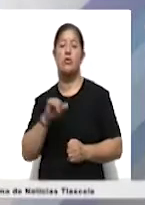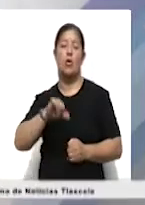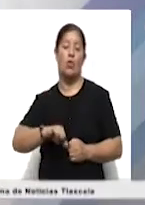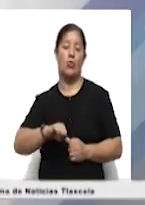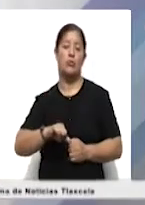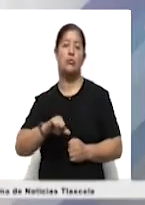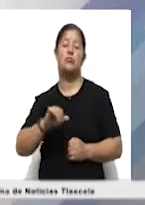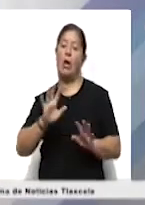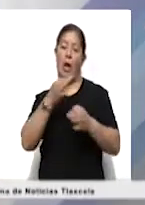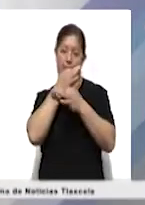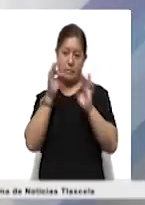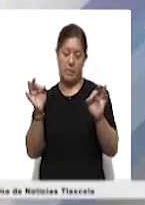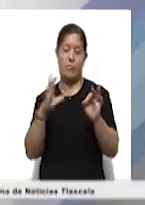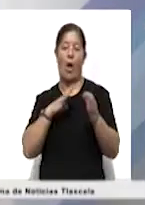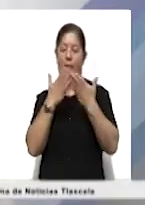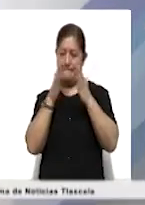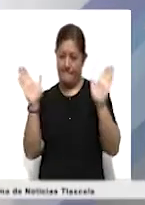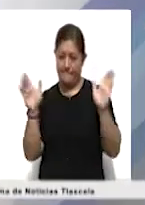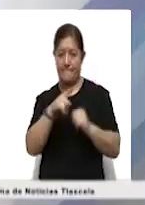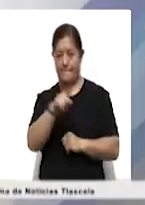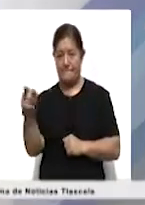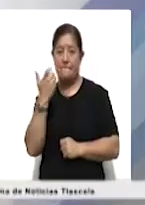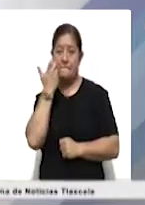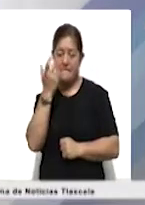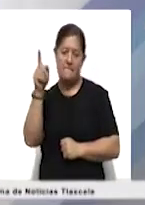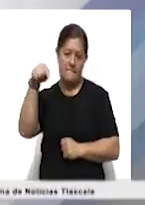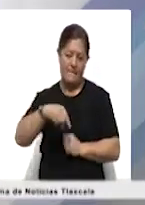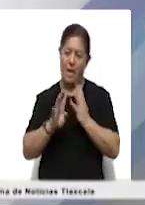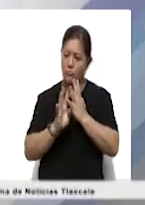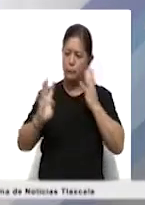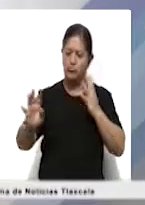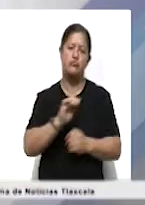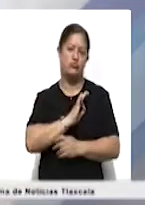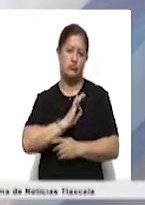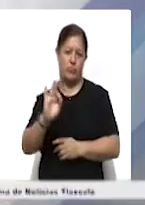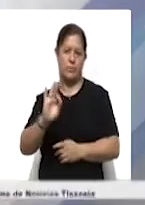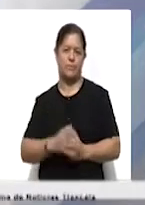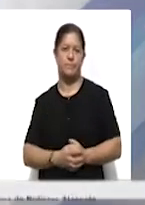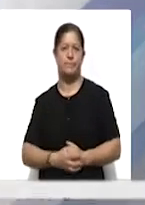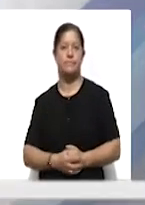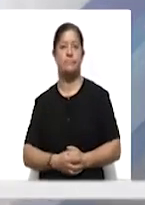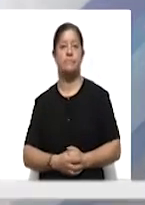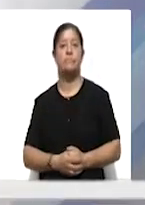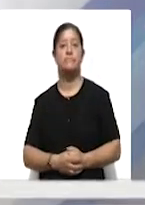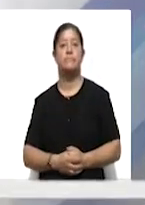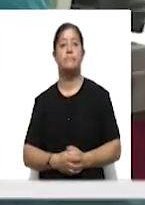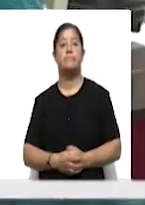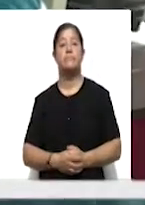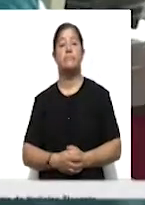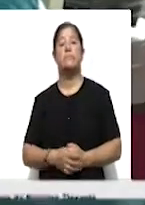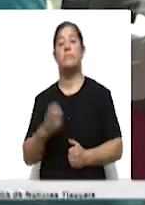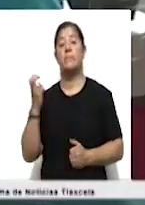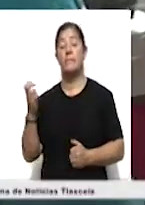estamos ahí abiertos, esperando a la ciudadanía a que acuda a hacer cualquier tipo de trámite ya. Sacaula Cárdenas recordó